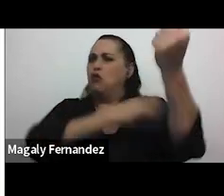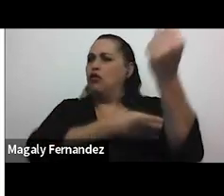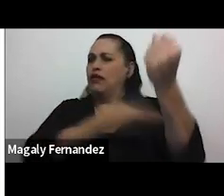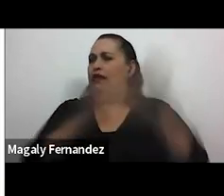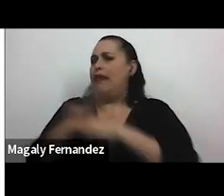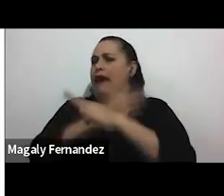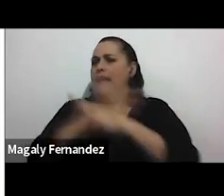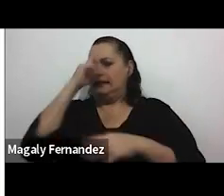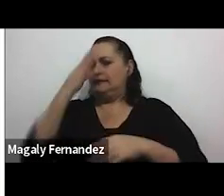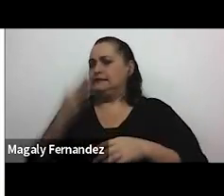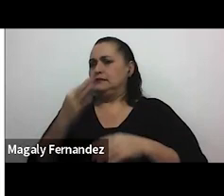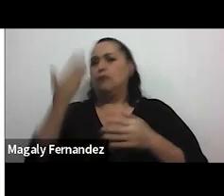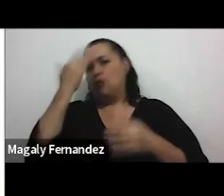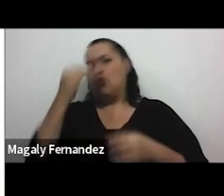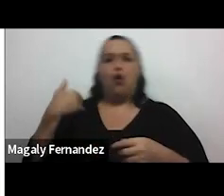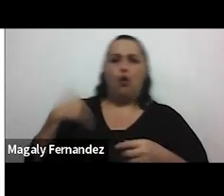por nuestro género.